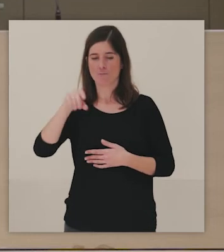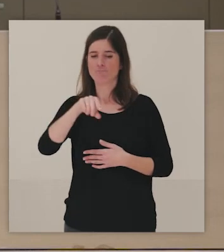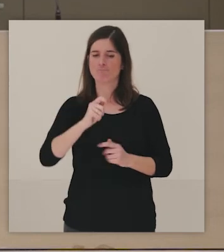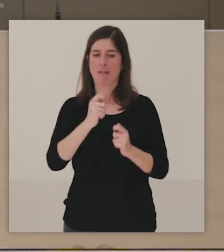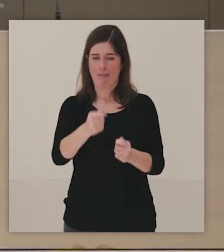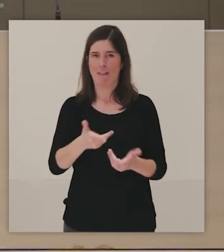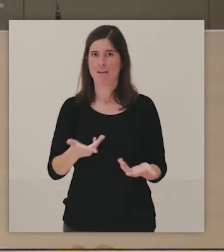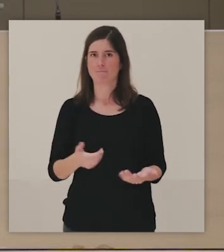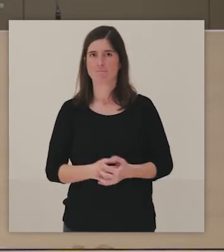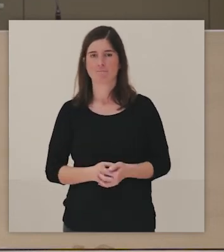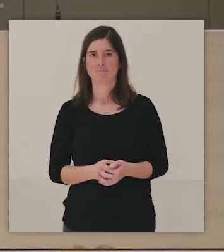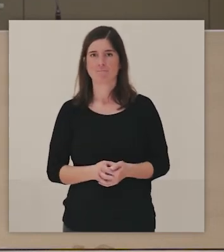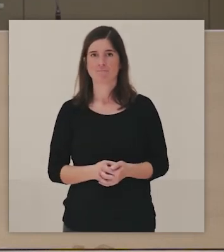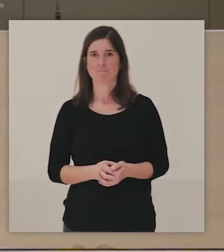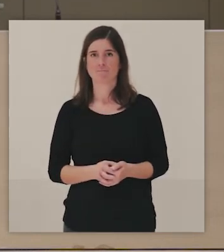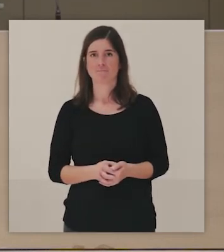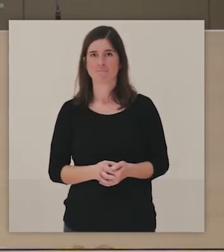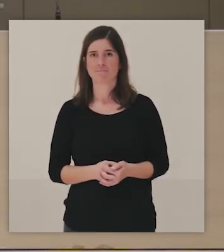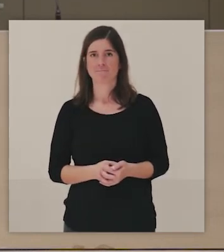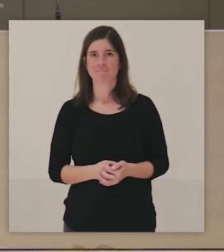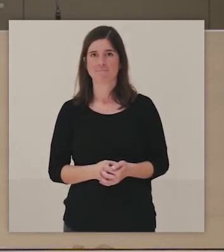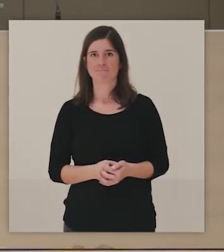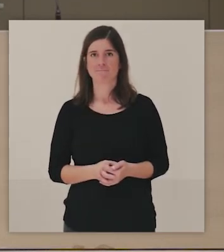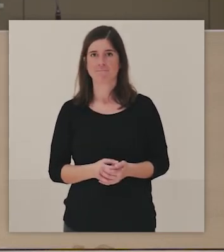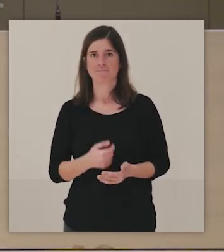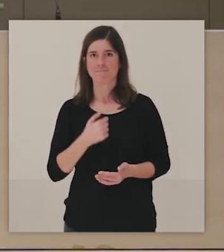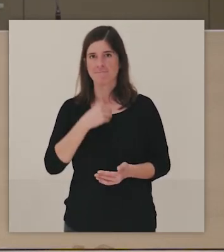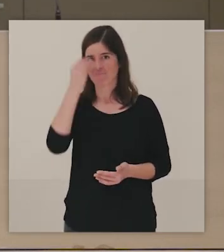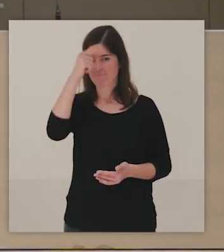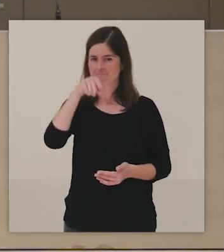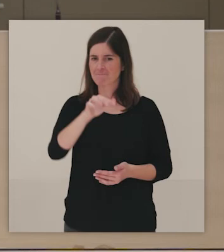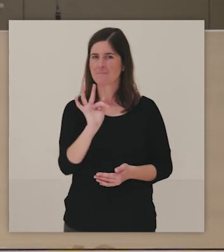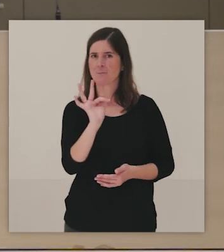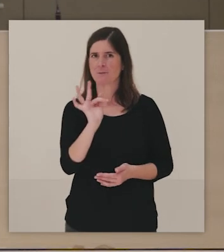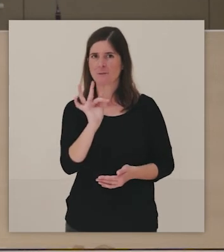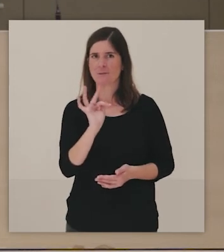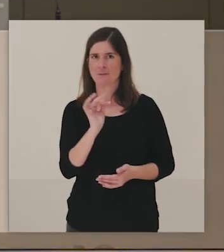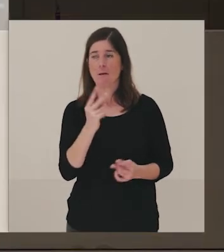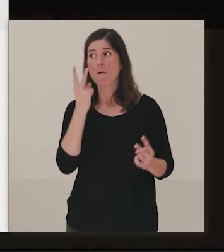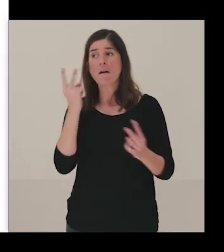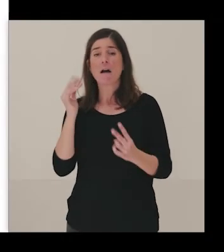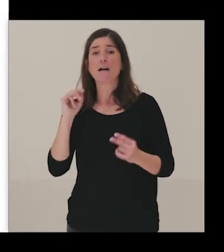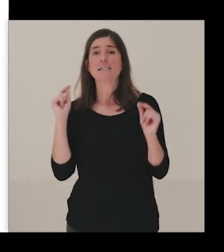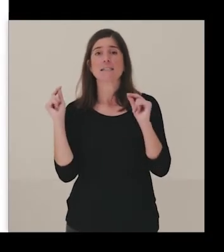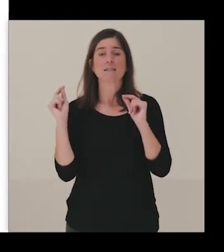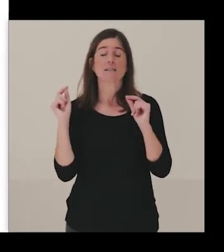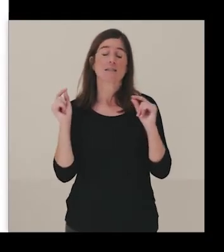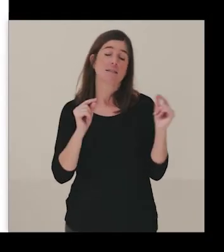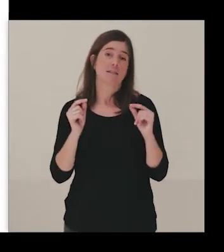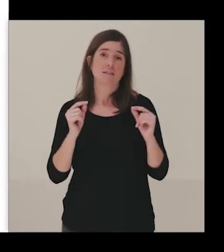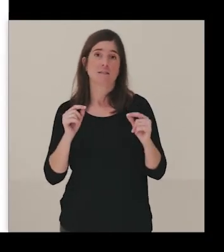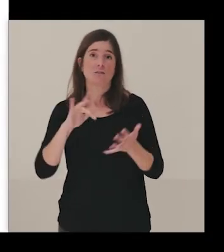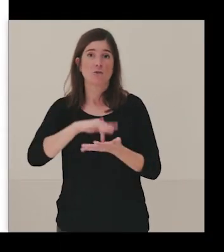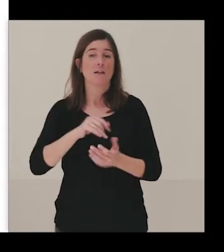creo que es uno de esos lugares que todavía, como os decía, tiene desarrollo. Aquí veis algunas de las sesiones de